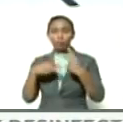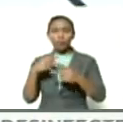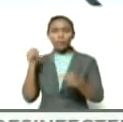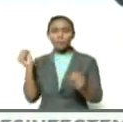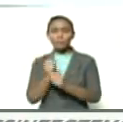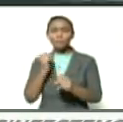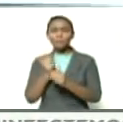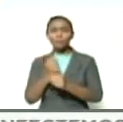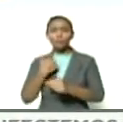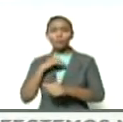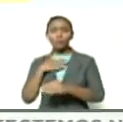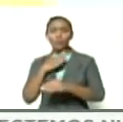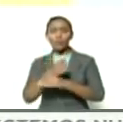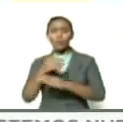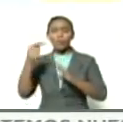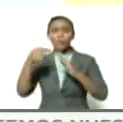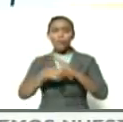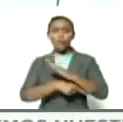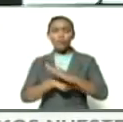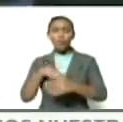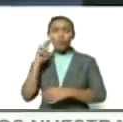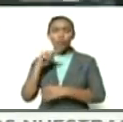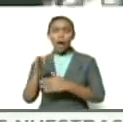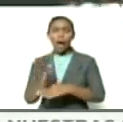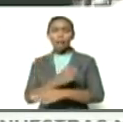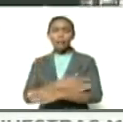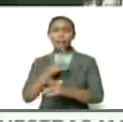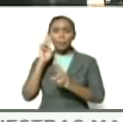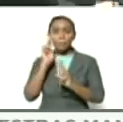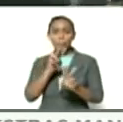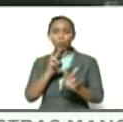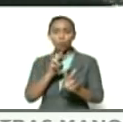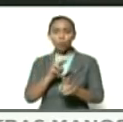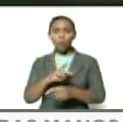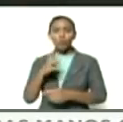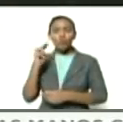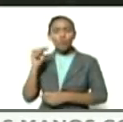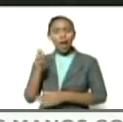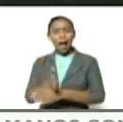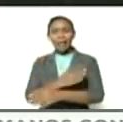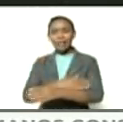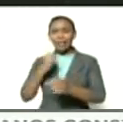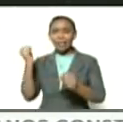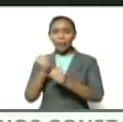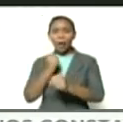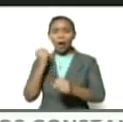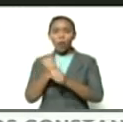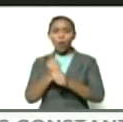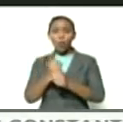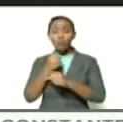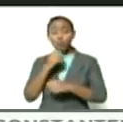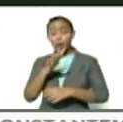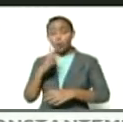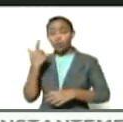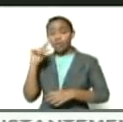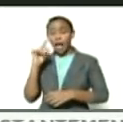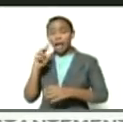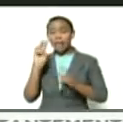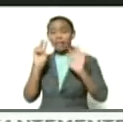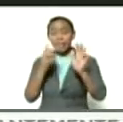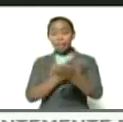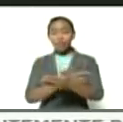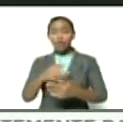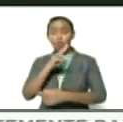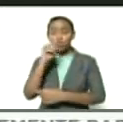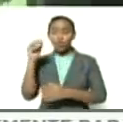estamos yendo a una profundidad nunca antes vista nunca antes trabajada bueno si tenemos 7 millones 200